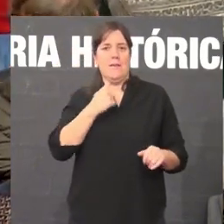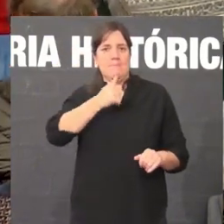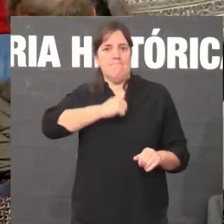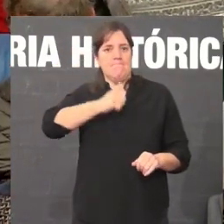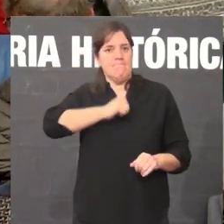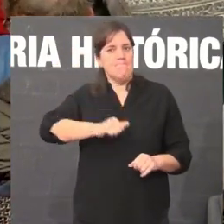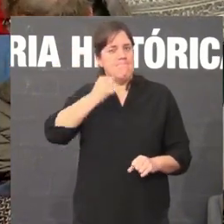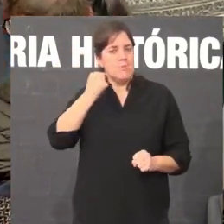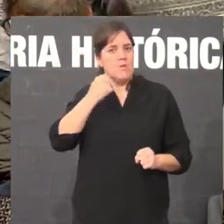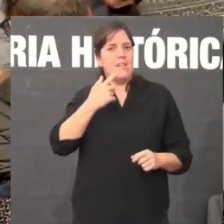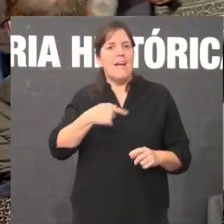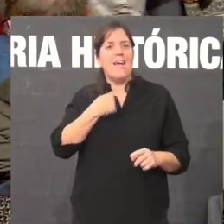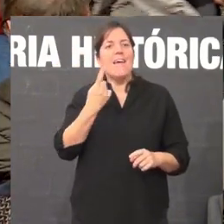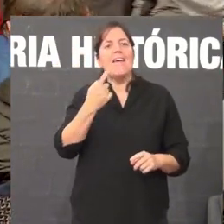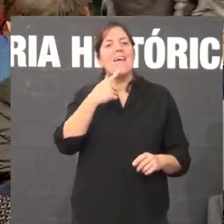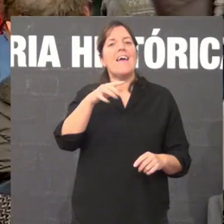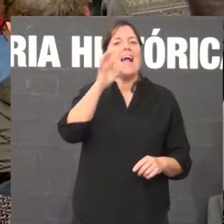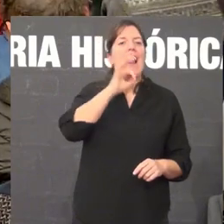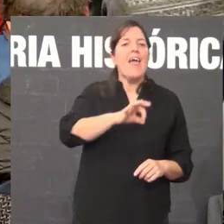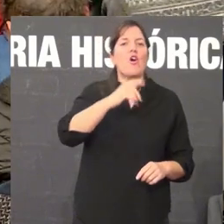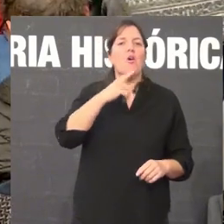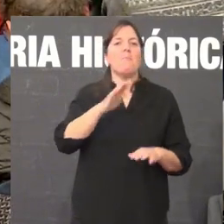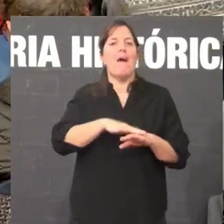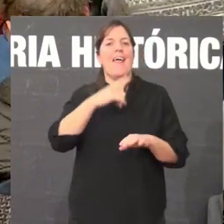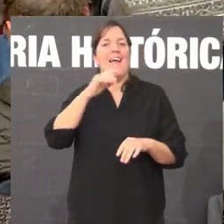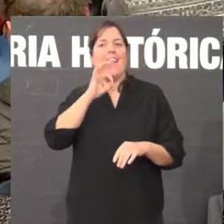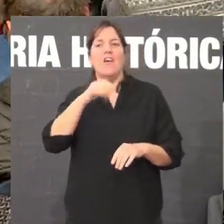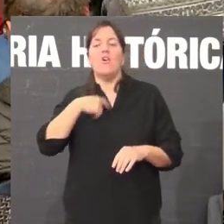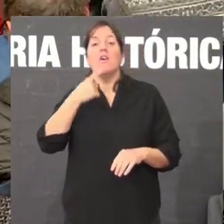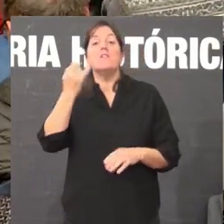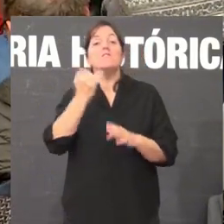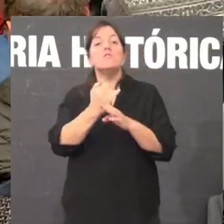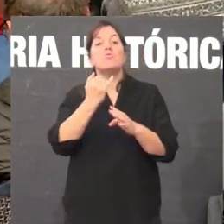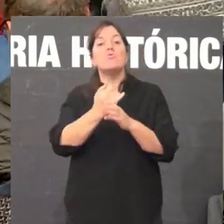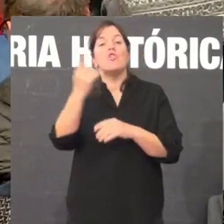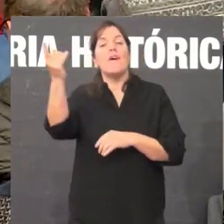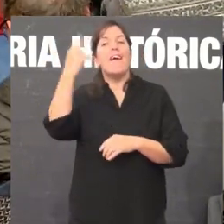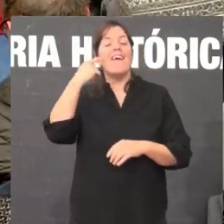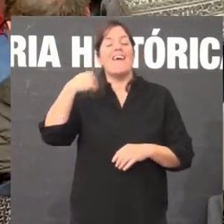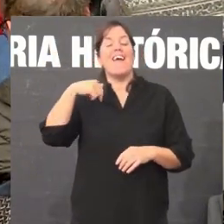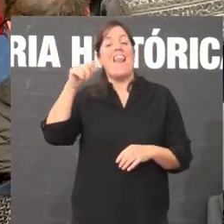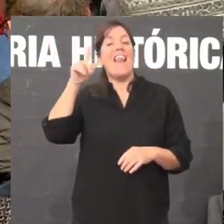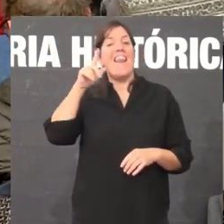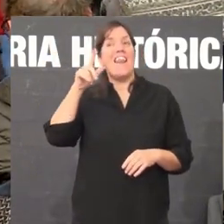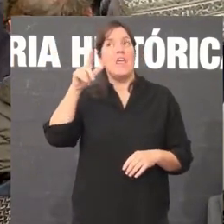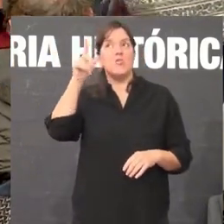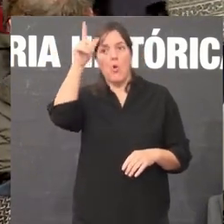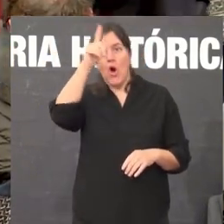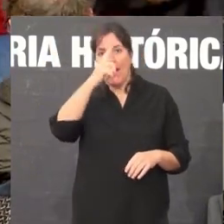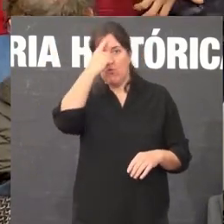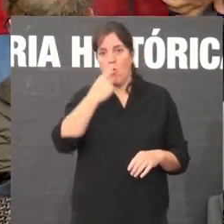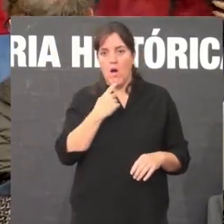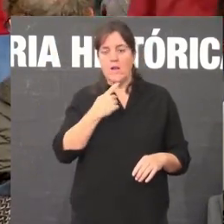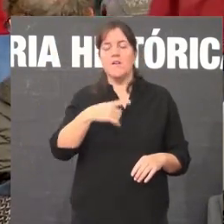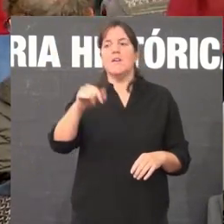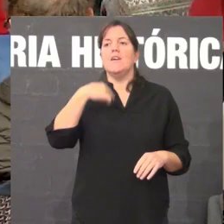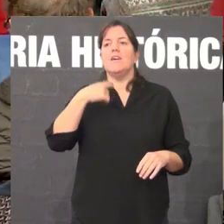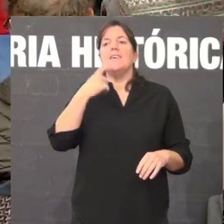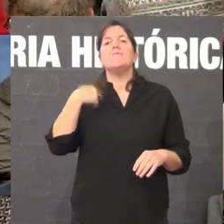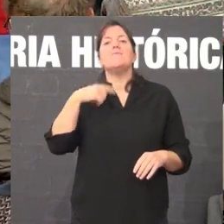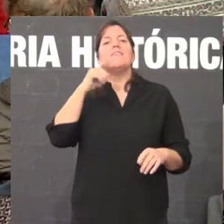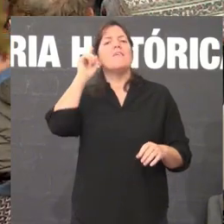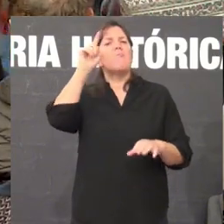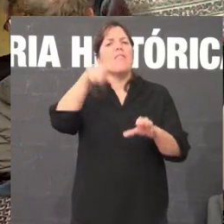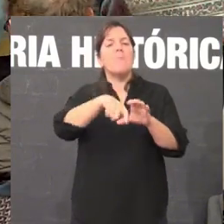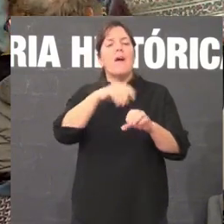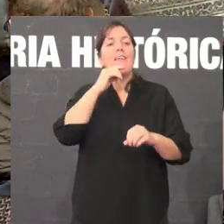Nacemento é professor de xeografía e historia no Instituto Español de Lisboa e doutor en estudos lingüísticos e literarios do galego e do portugués. Non obstante, a súa